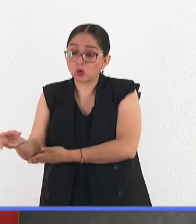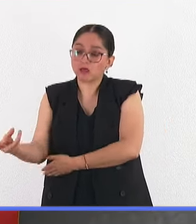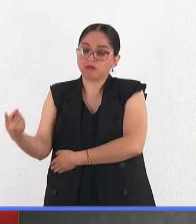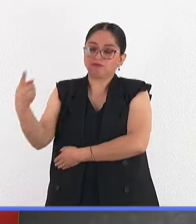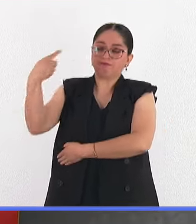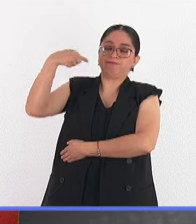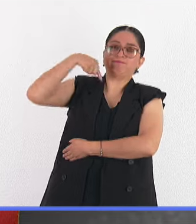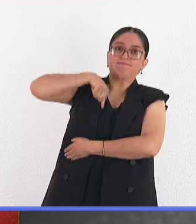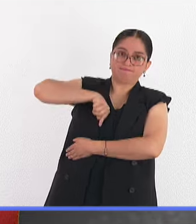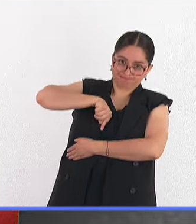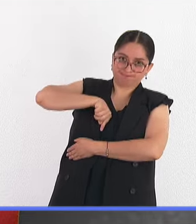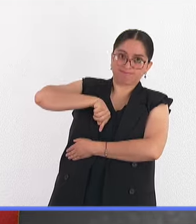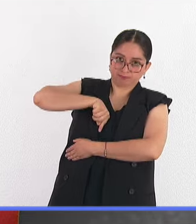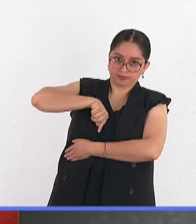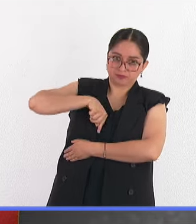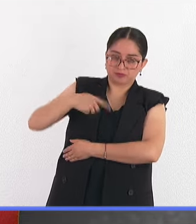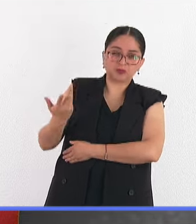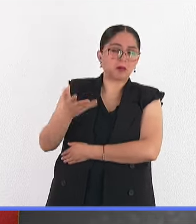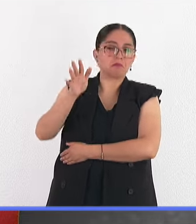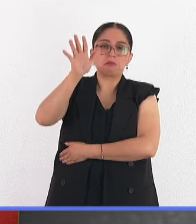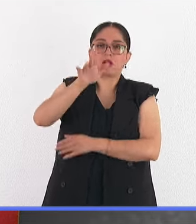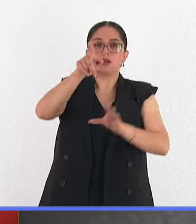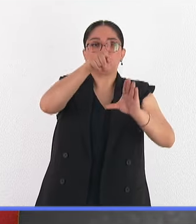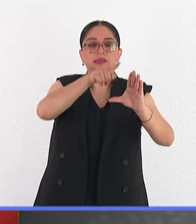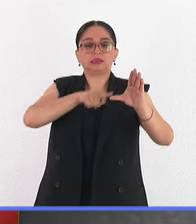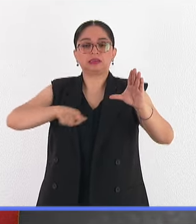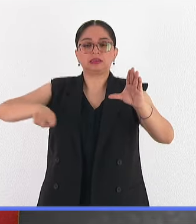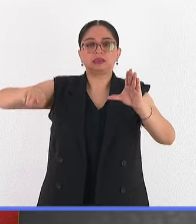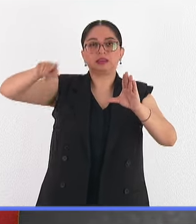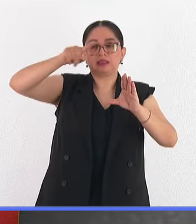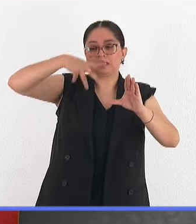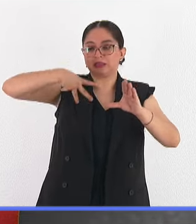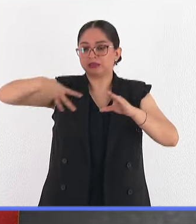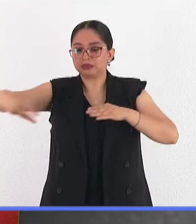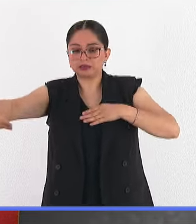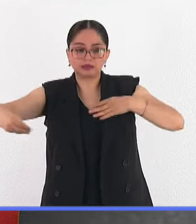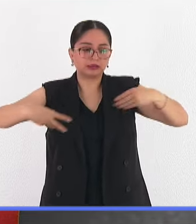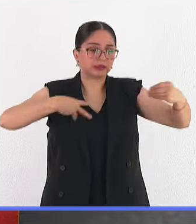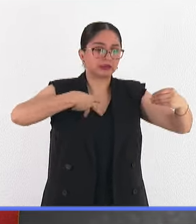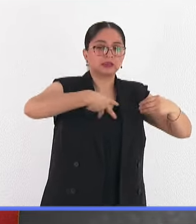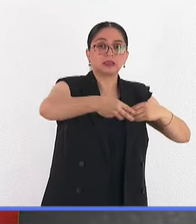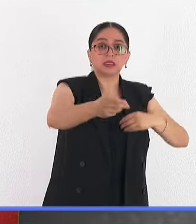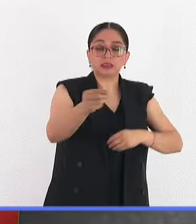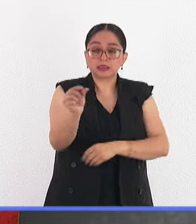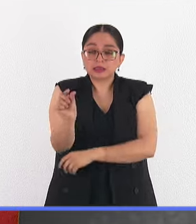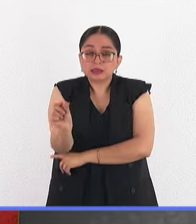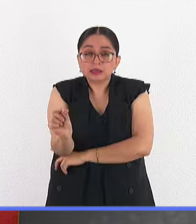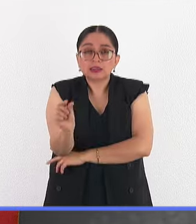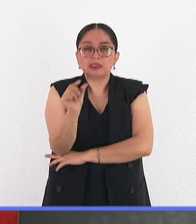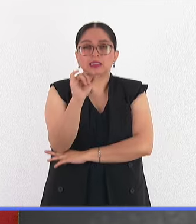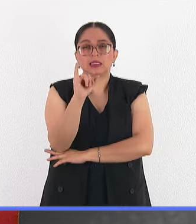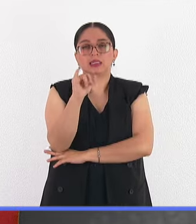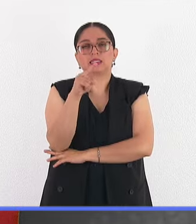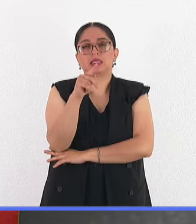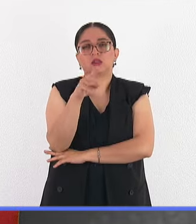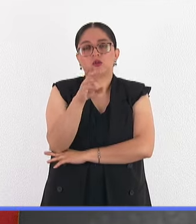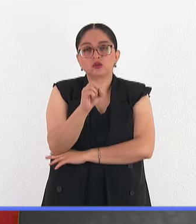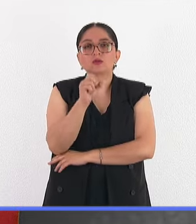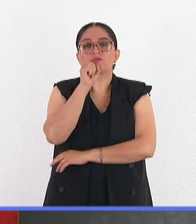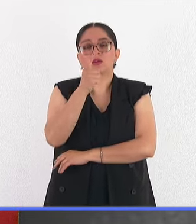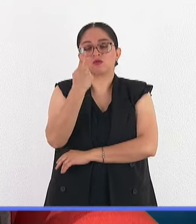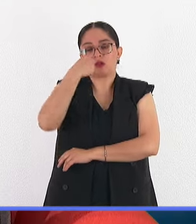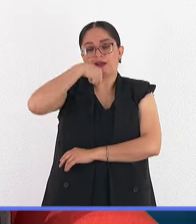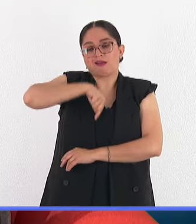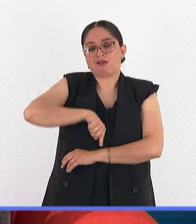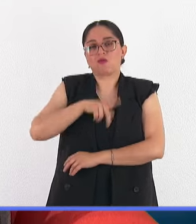Digo, somos, es un círculo de transmisión y se da por la presencia de estos insectos vectores y del parásito mismo.